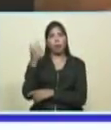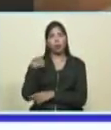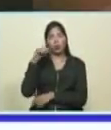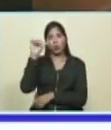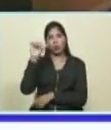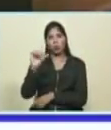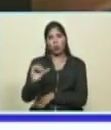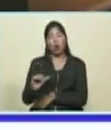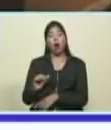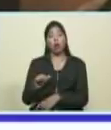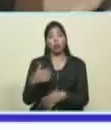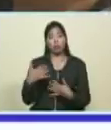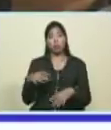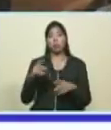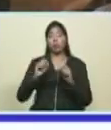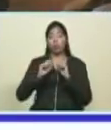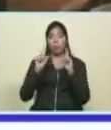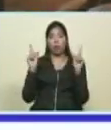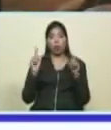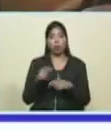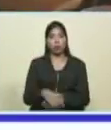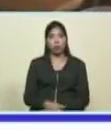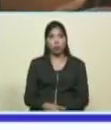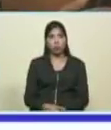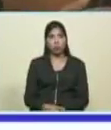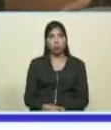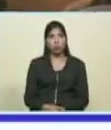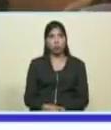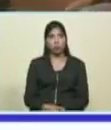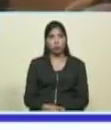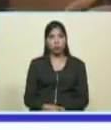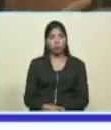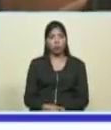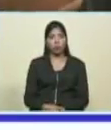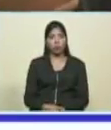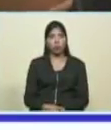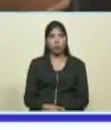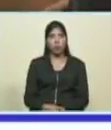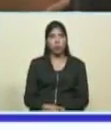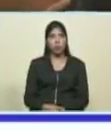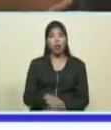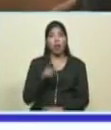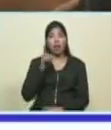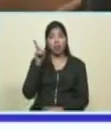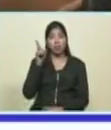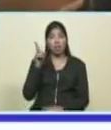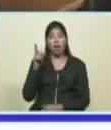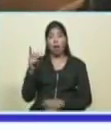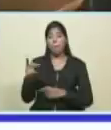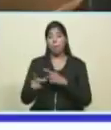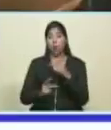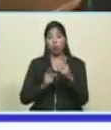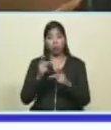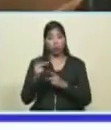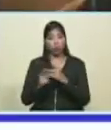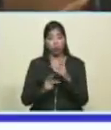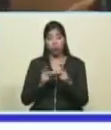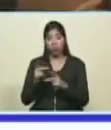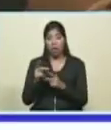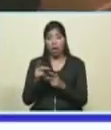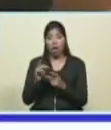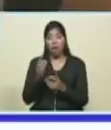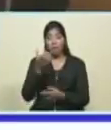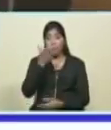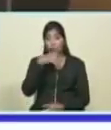camarada hermano porque argelia está produciendo frutas y